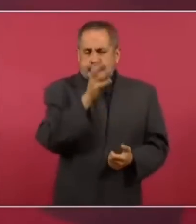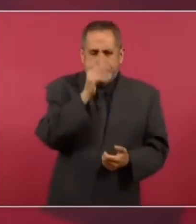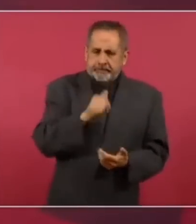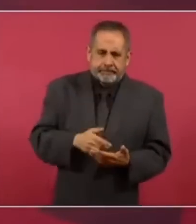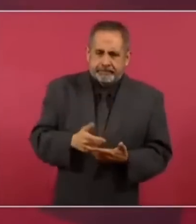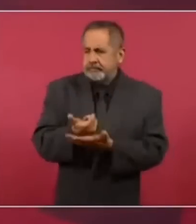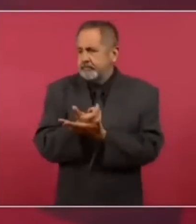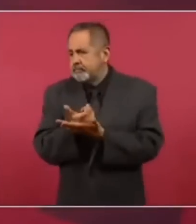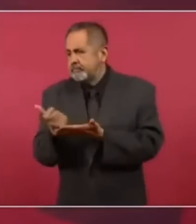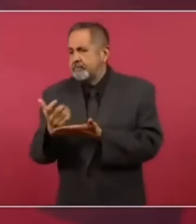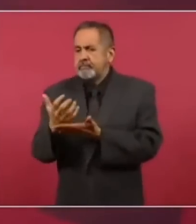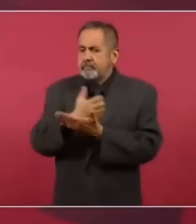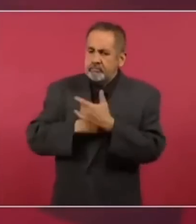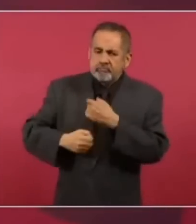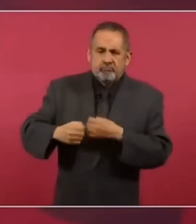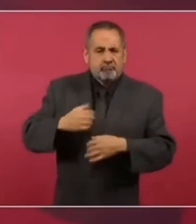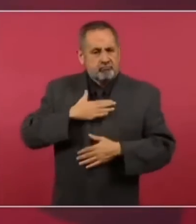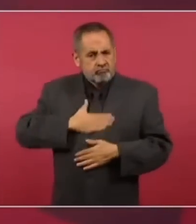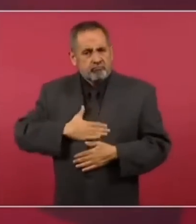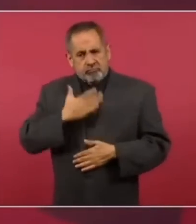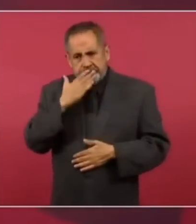justos, suficientes.